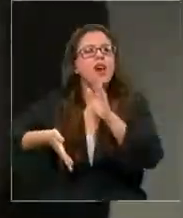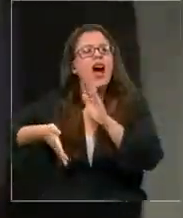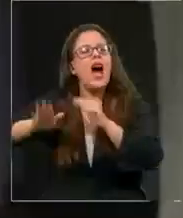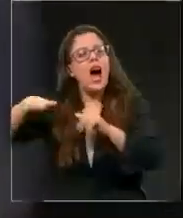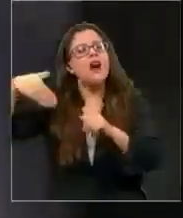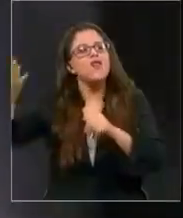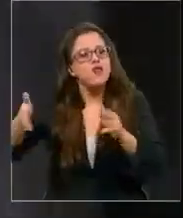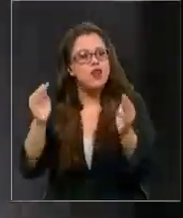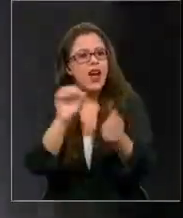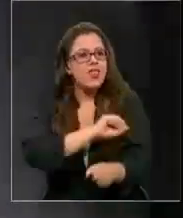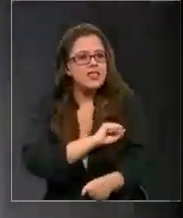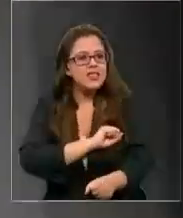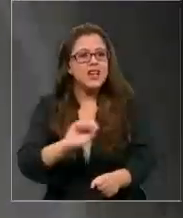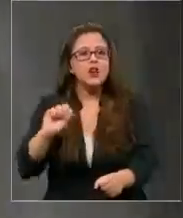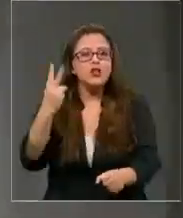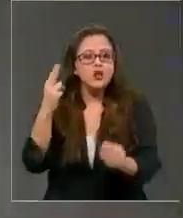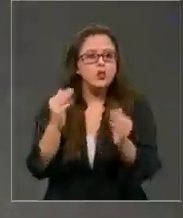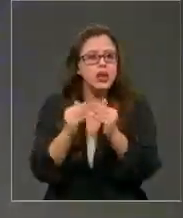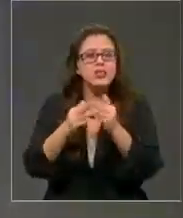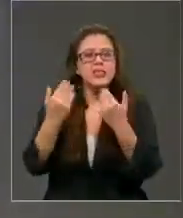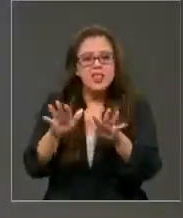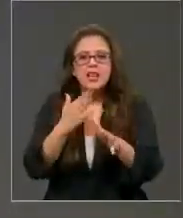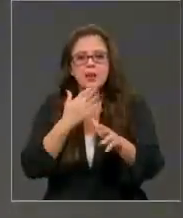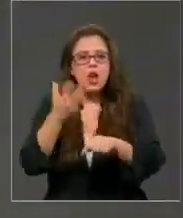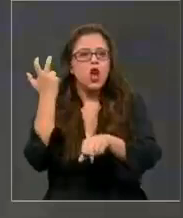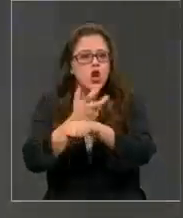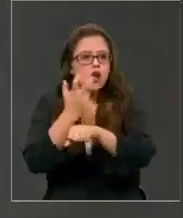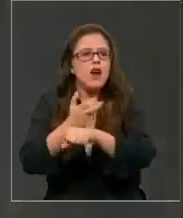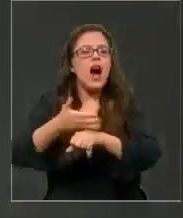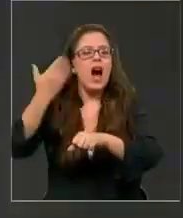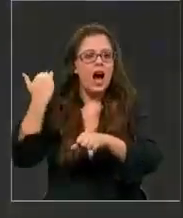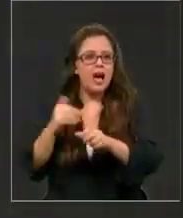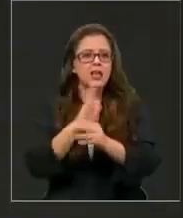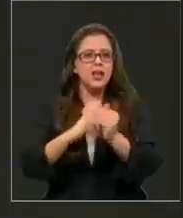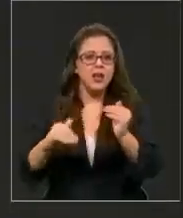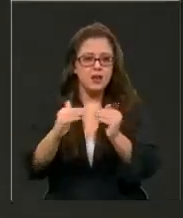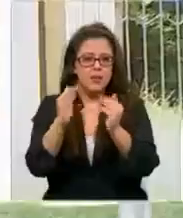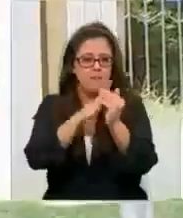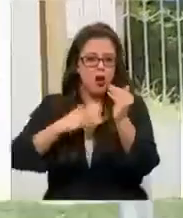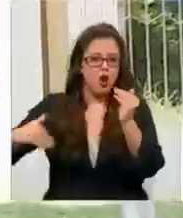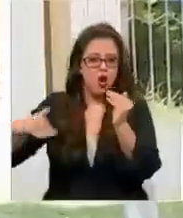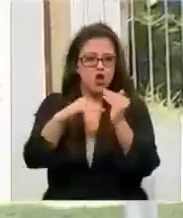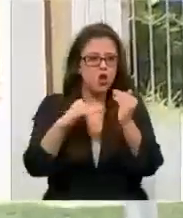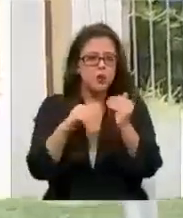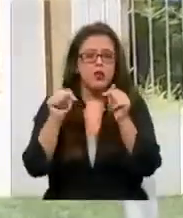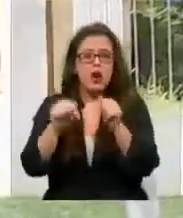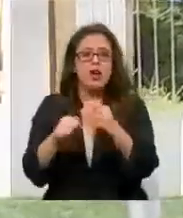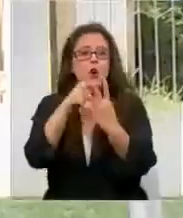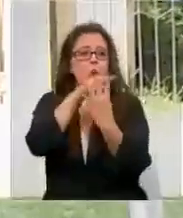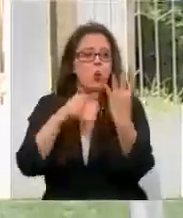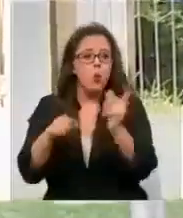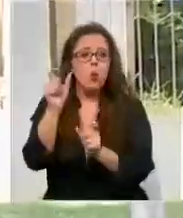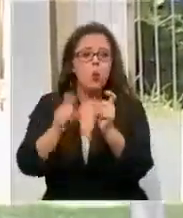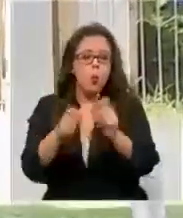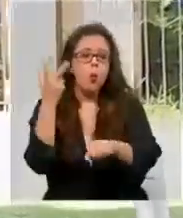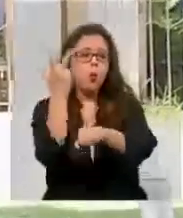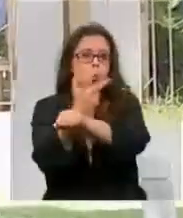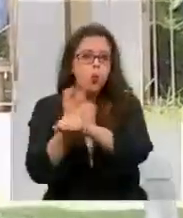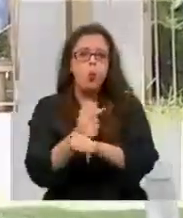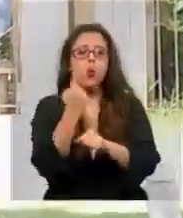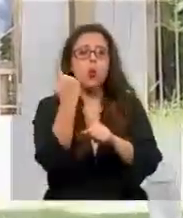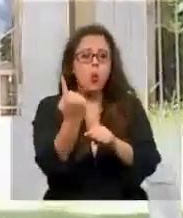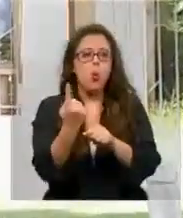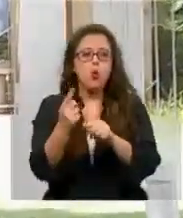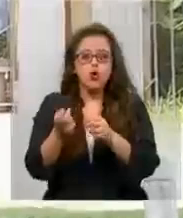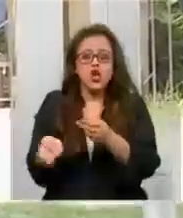Santiago. Una segunda propiedad ya había sido robada antes en el mismo condominio. Que finalmente eran cuatro personas que estaban robando, uno que